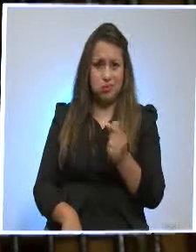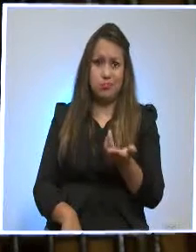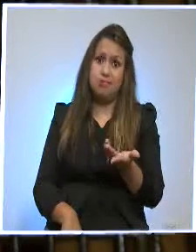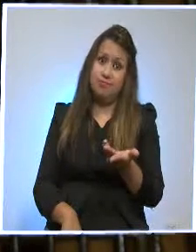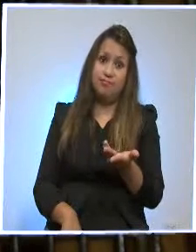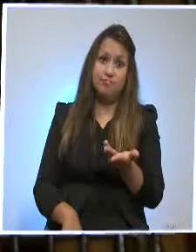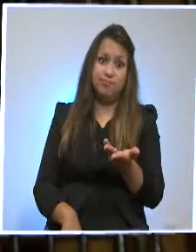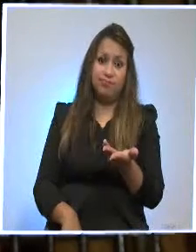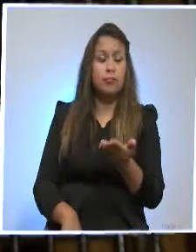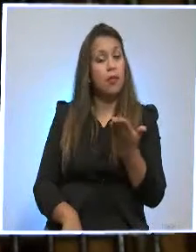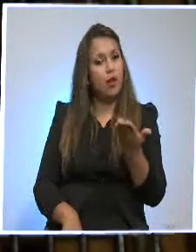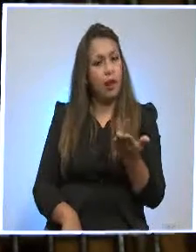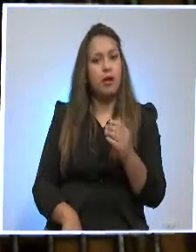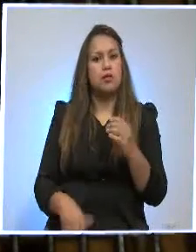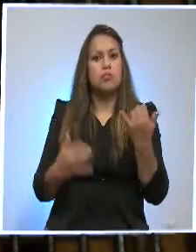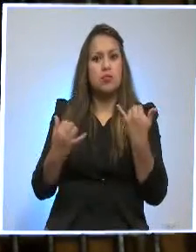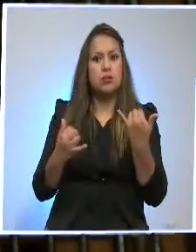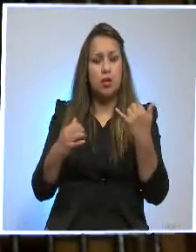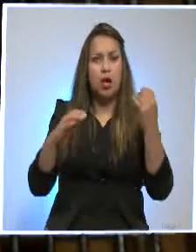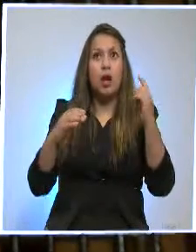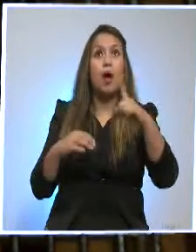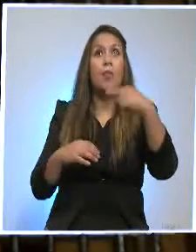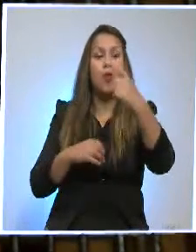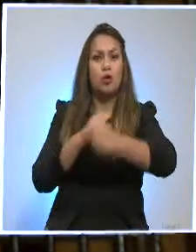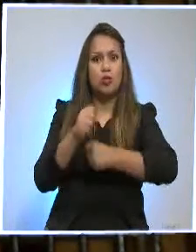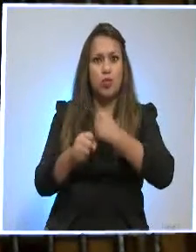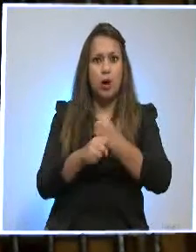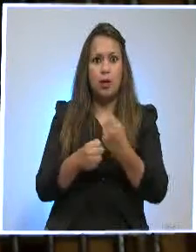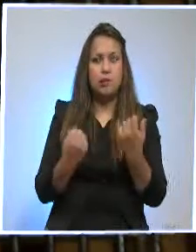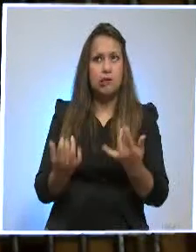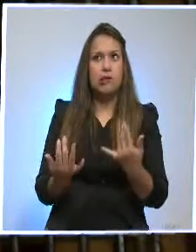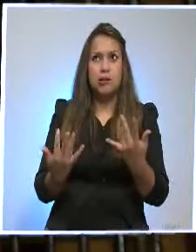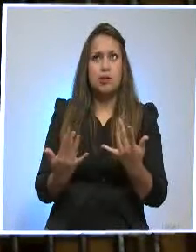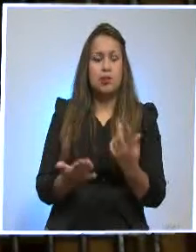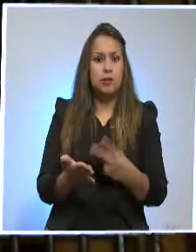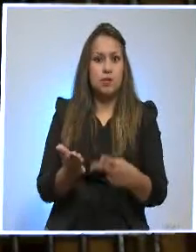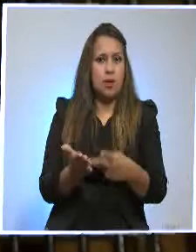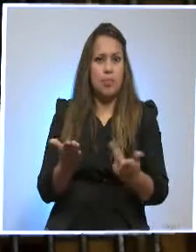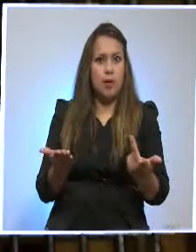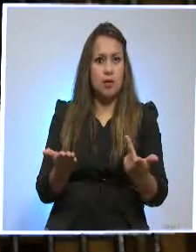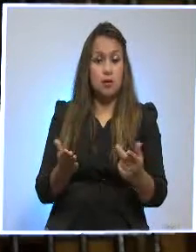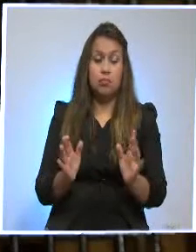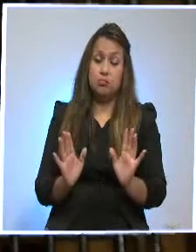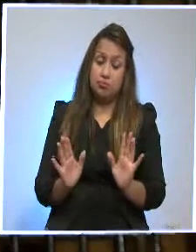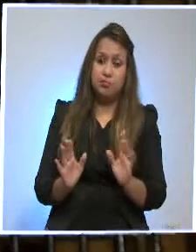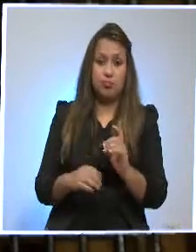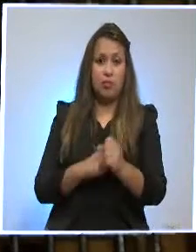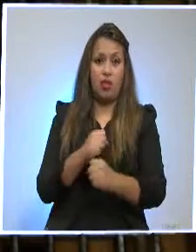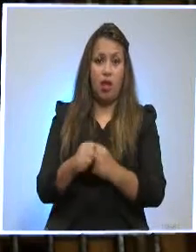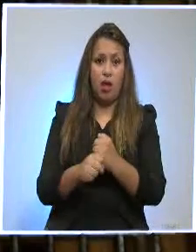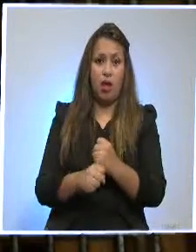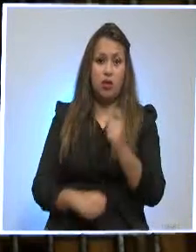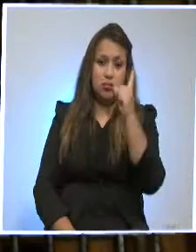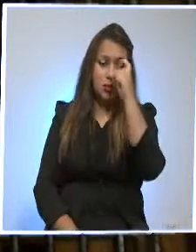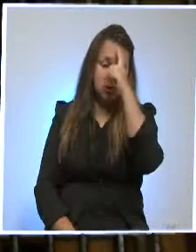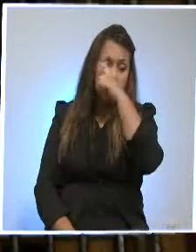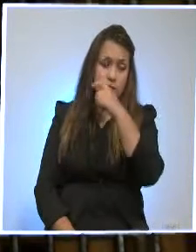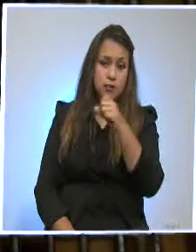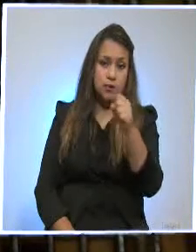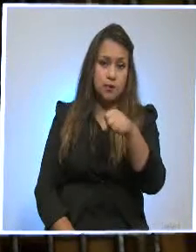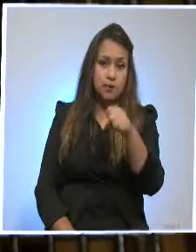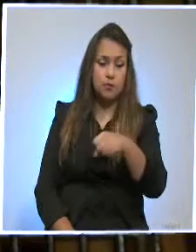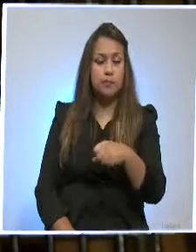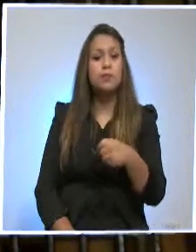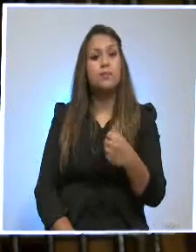la mirada se centra en las expectativas para el 2016, del que se ha dicho también será un año complejo. Vamos de